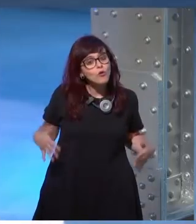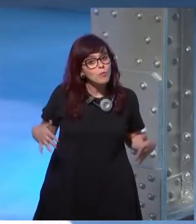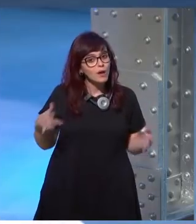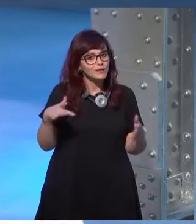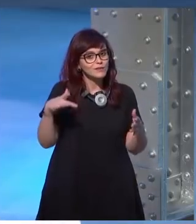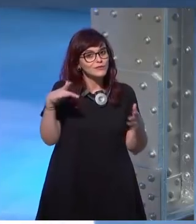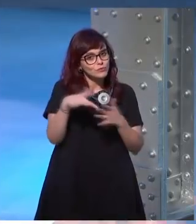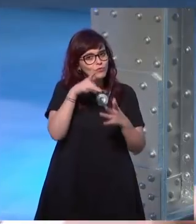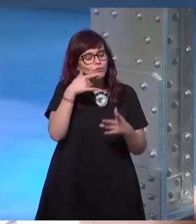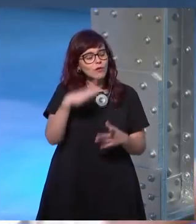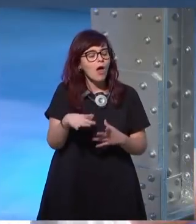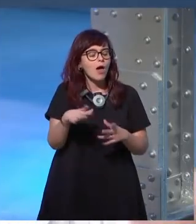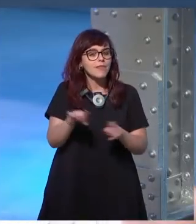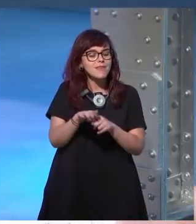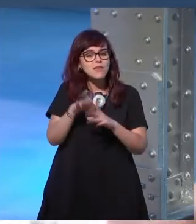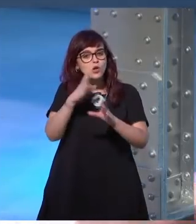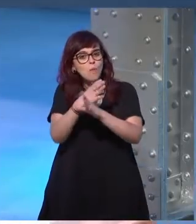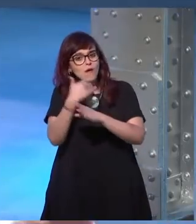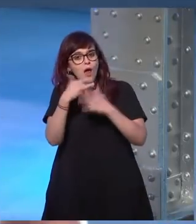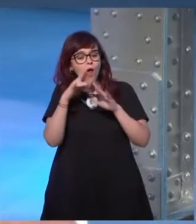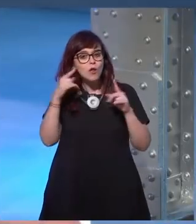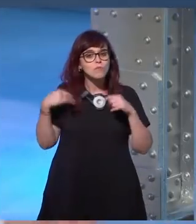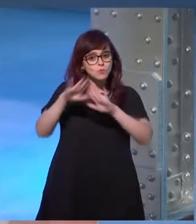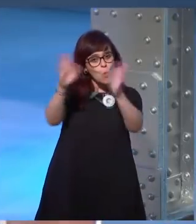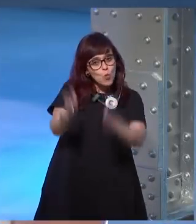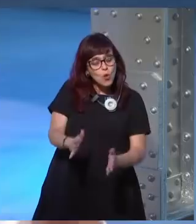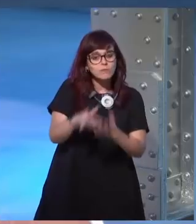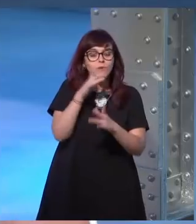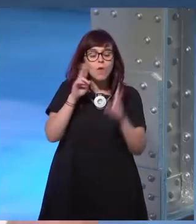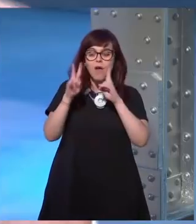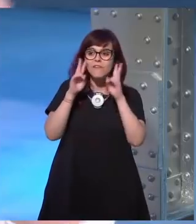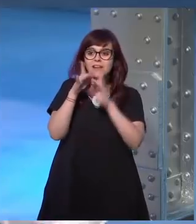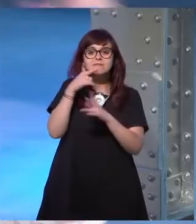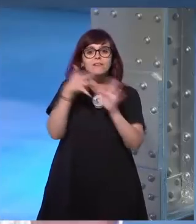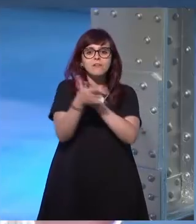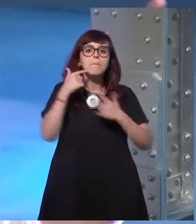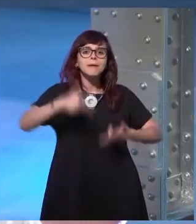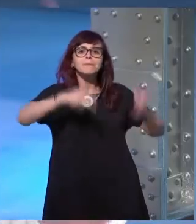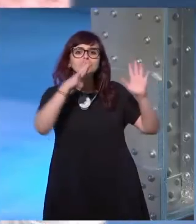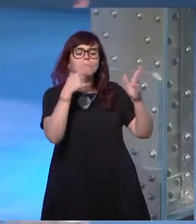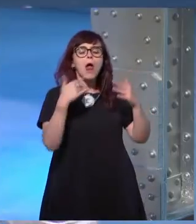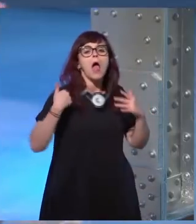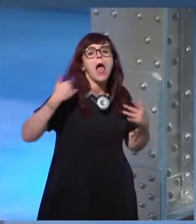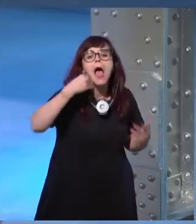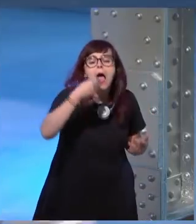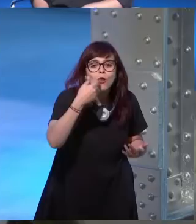mi consentimiento y hay mujeres a las que les encanta ver algo así y les encanta poder acudir